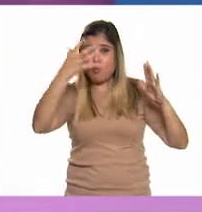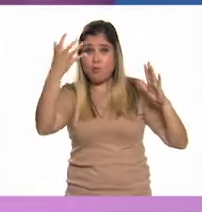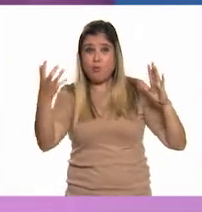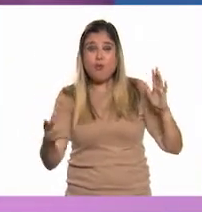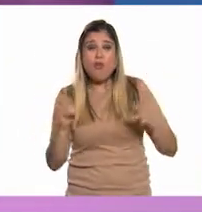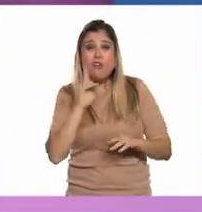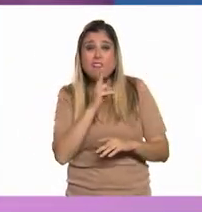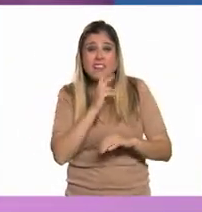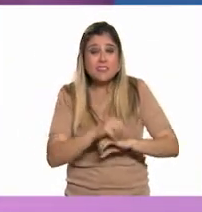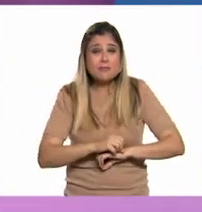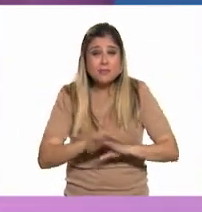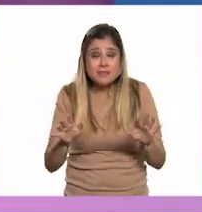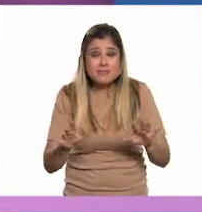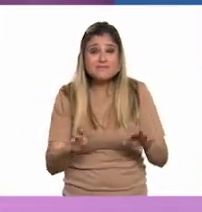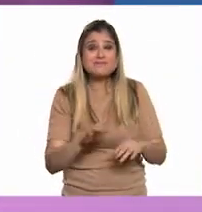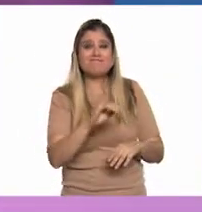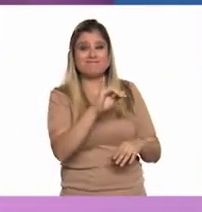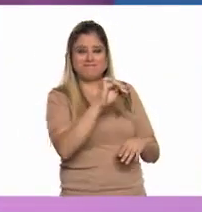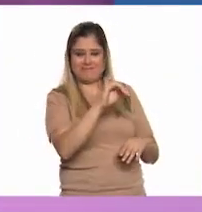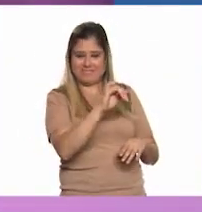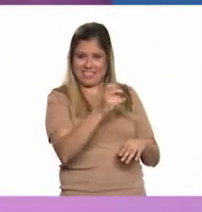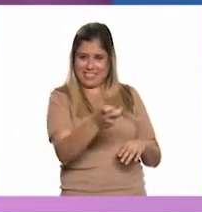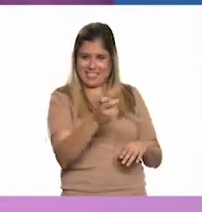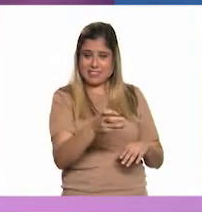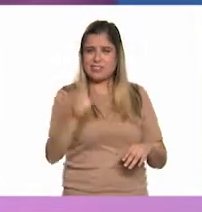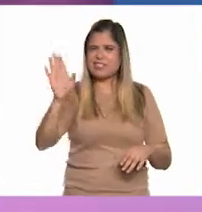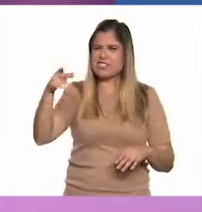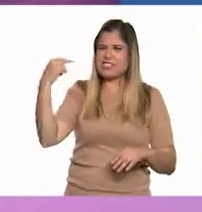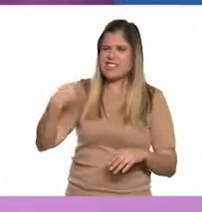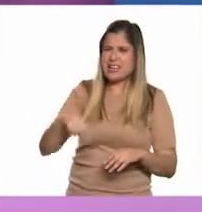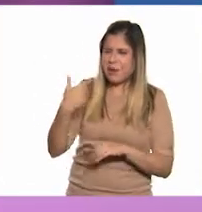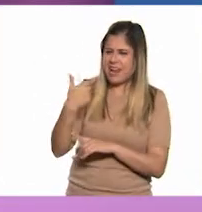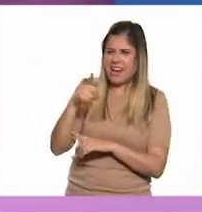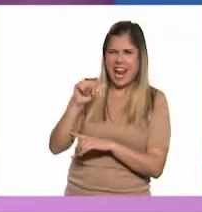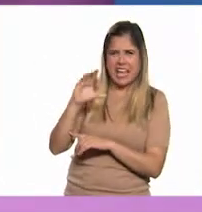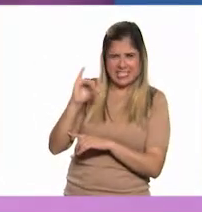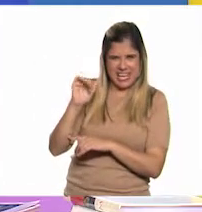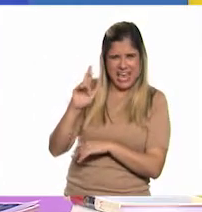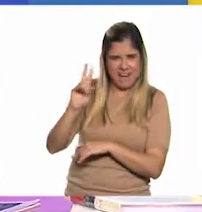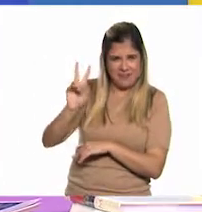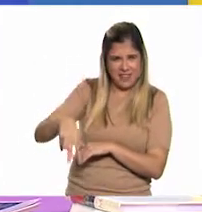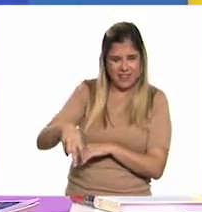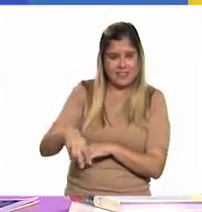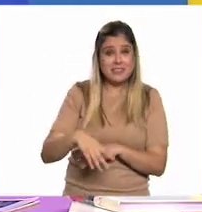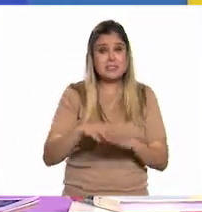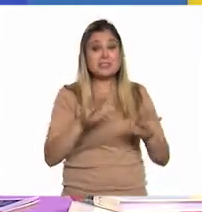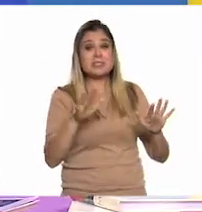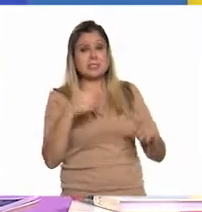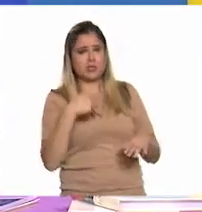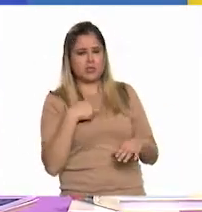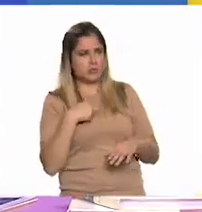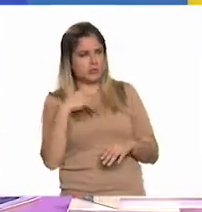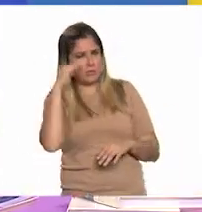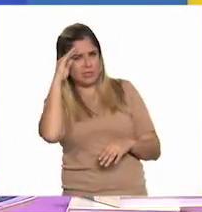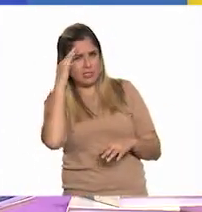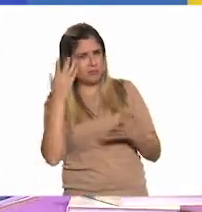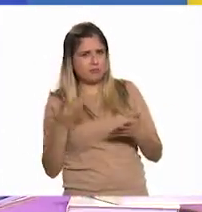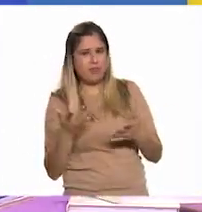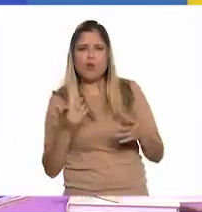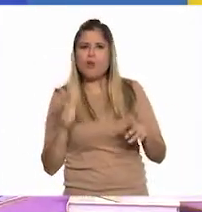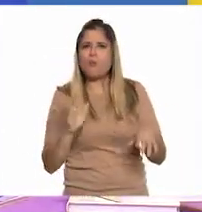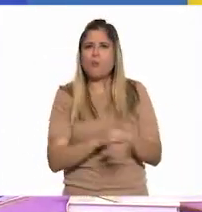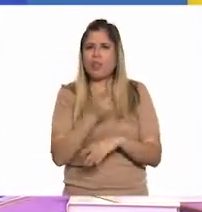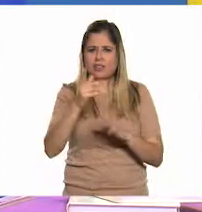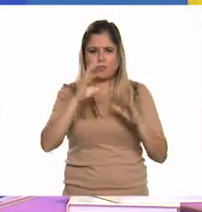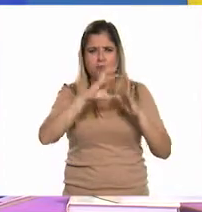noticias? Sí. ¡Ah! Se llama glaciar, ¿no? Yo la verdad me pregunté, ¿qué efectos puede